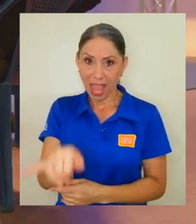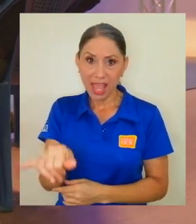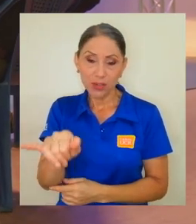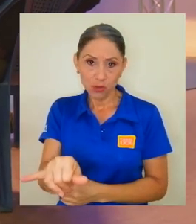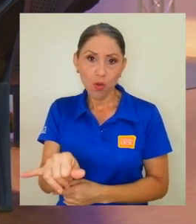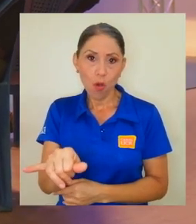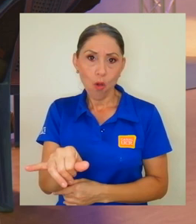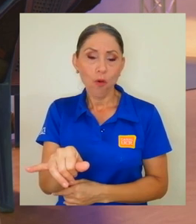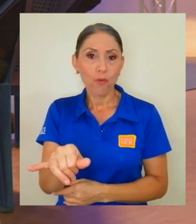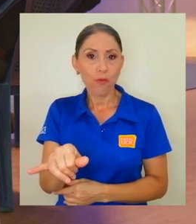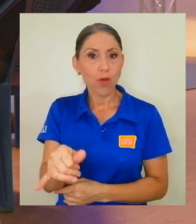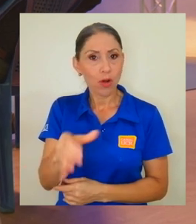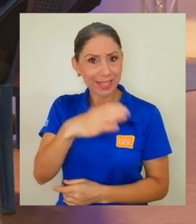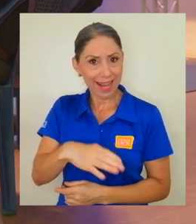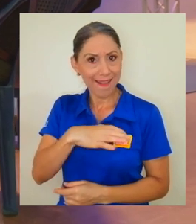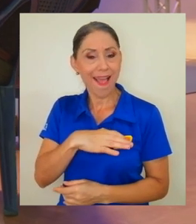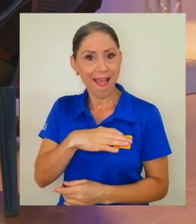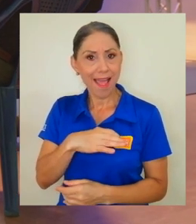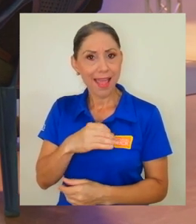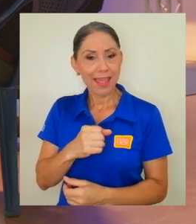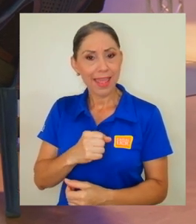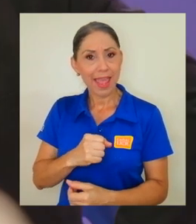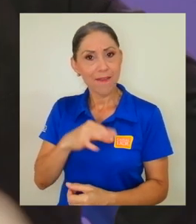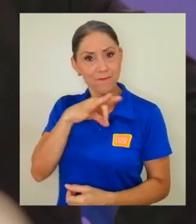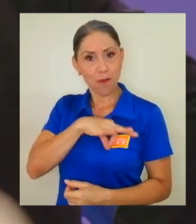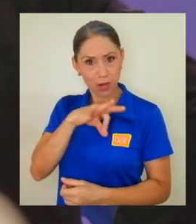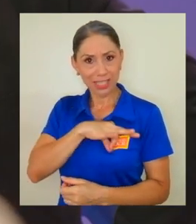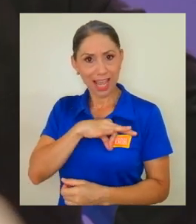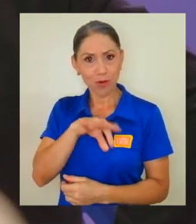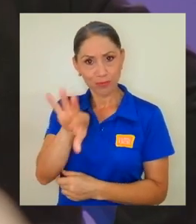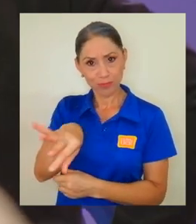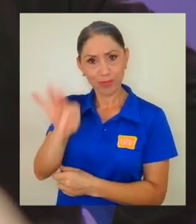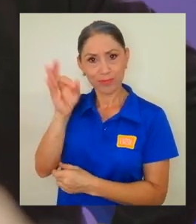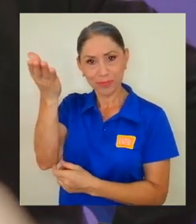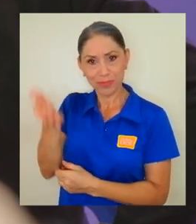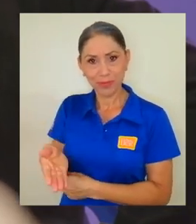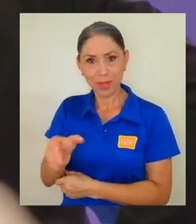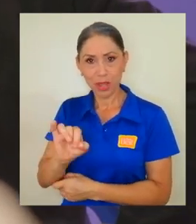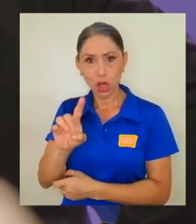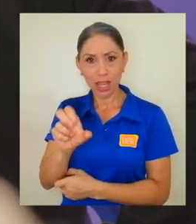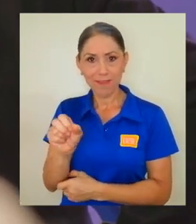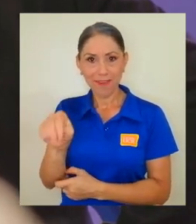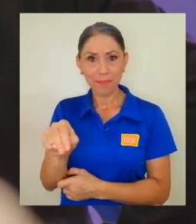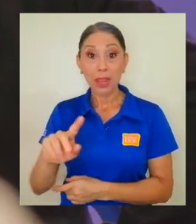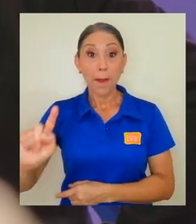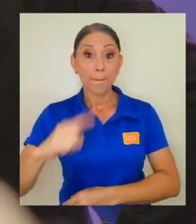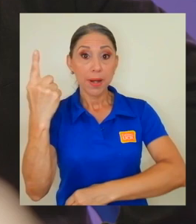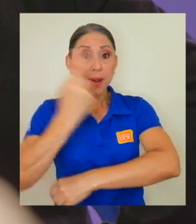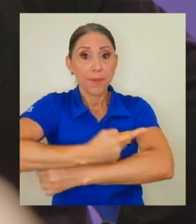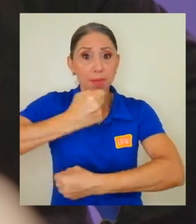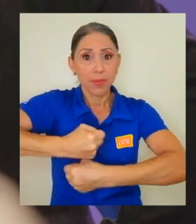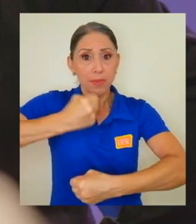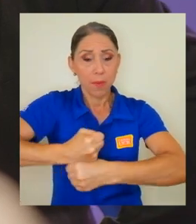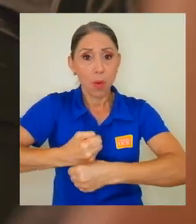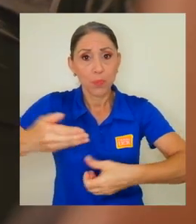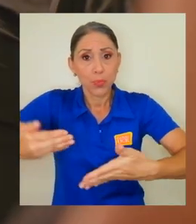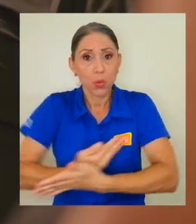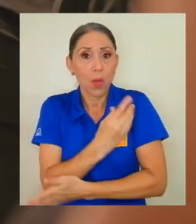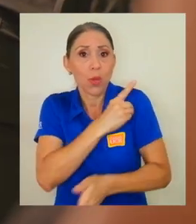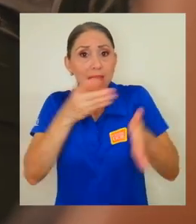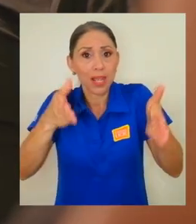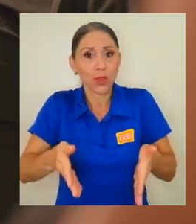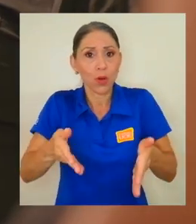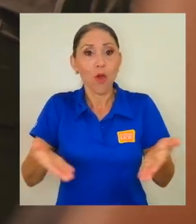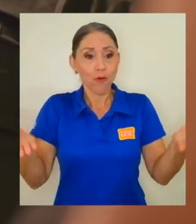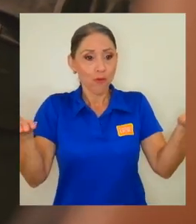primer día de trabajo el